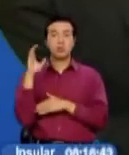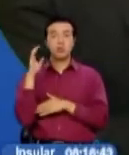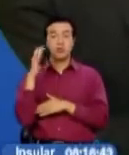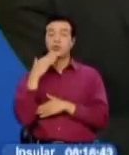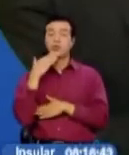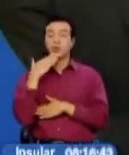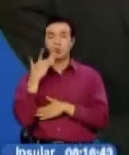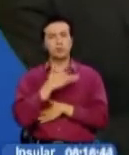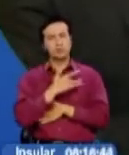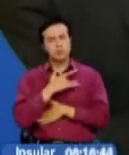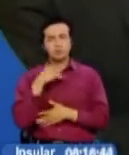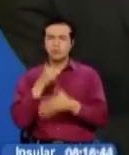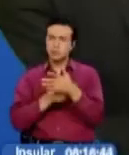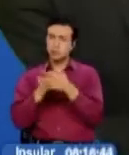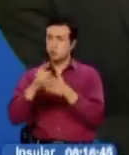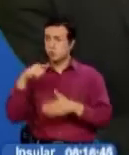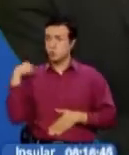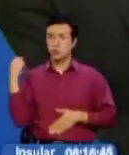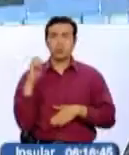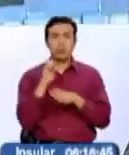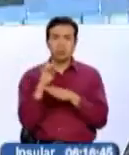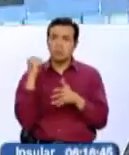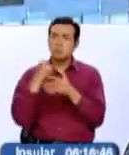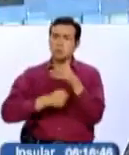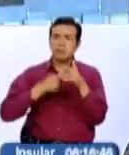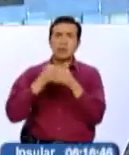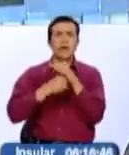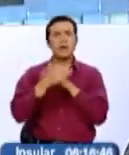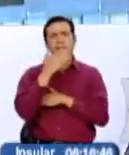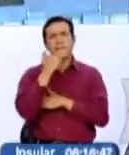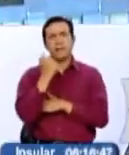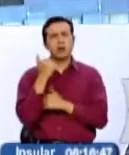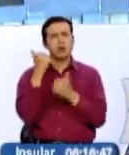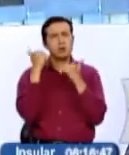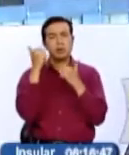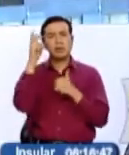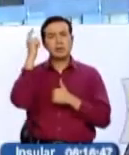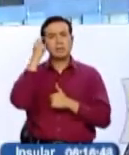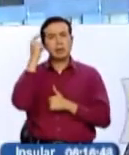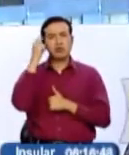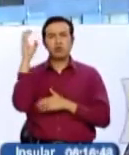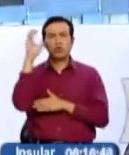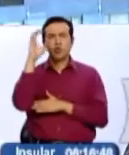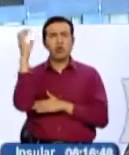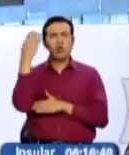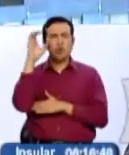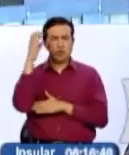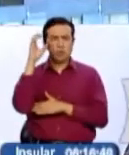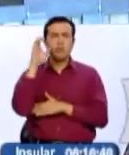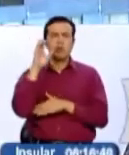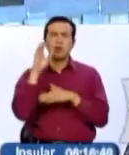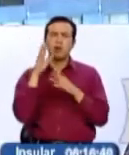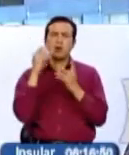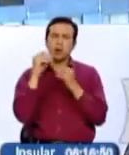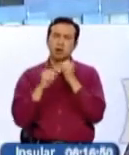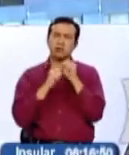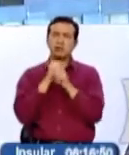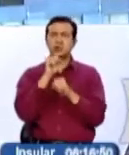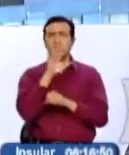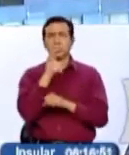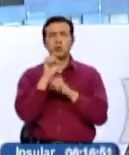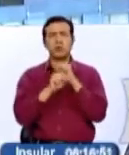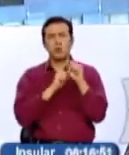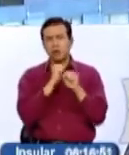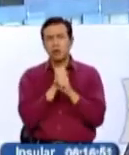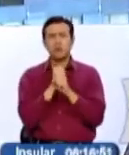en un estímulo para nosotros como ecuatorianos poder mejorar. Me parece que el colombiano, luego de 52, 62 años de guerra, de guerra